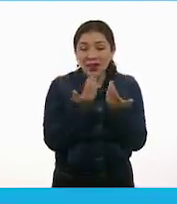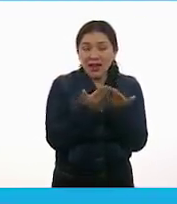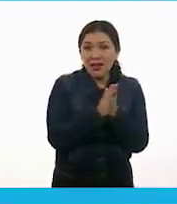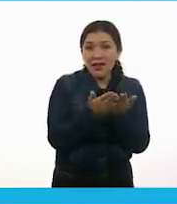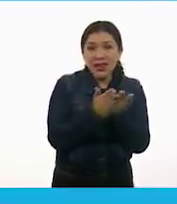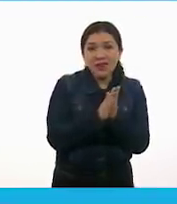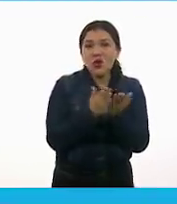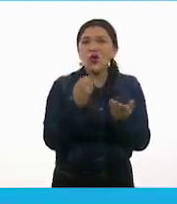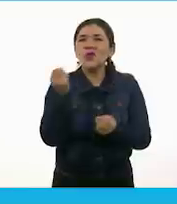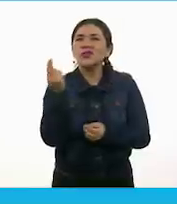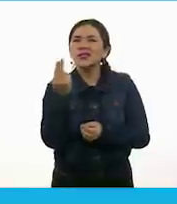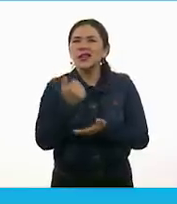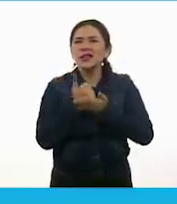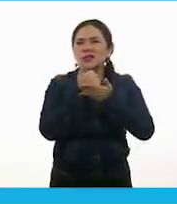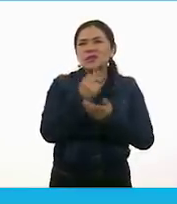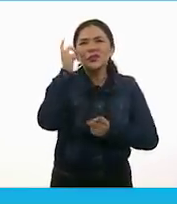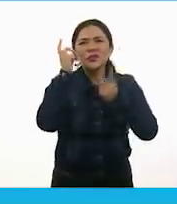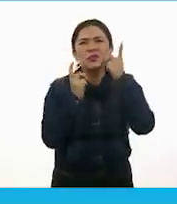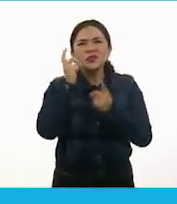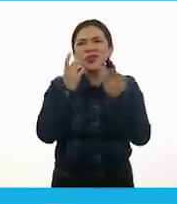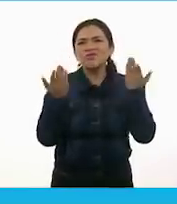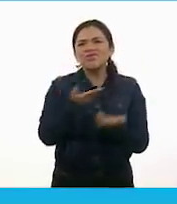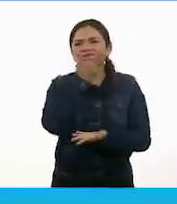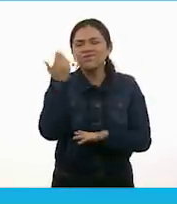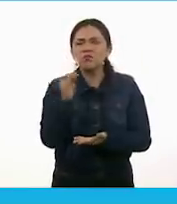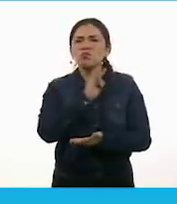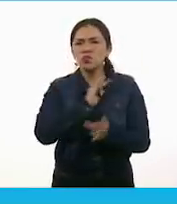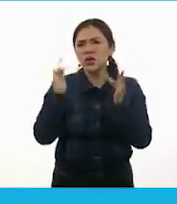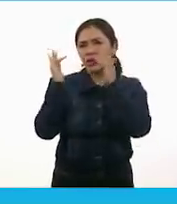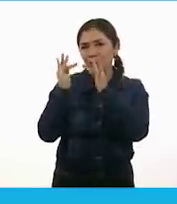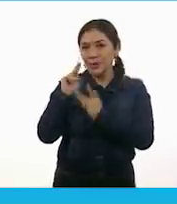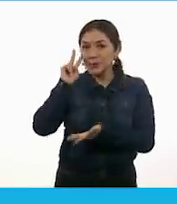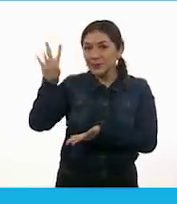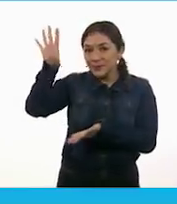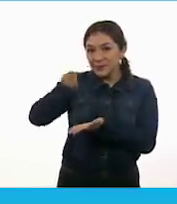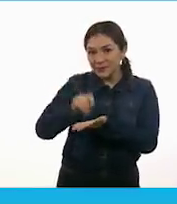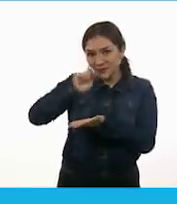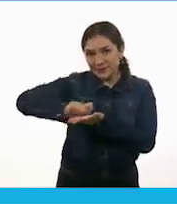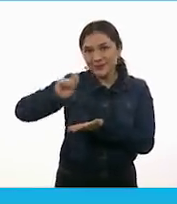libro de texto o necesitas ayuda para resolver tus dudas, contáctanos.